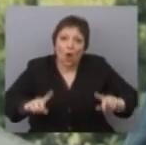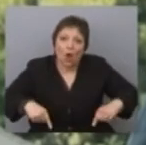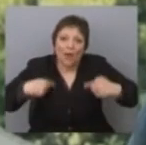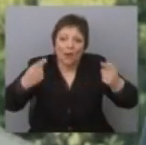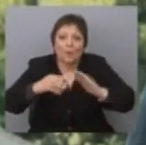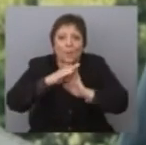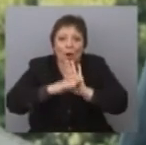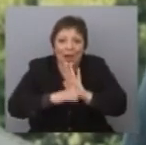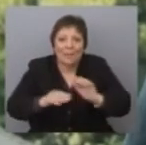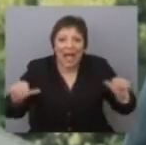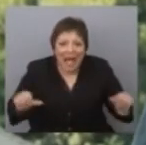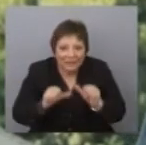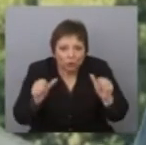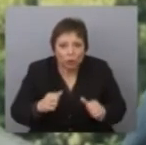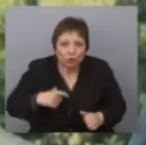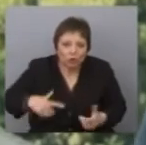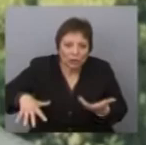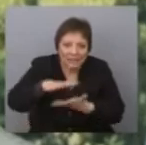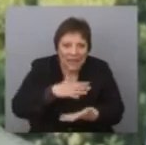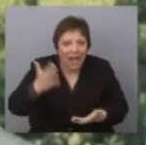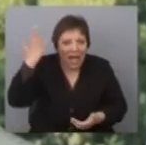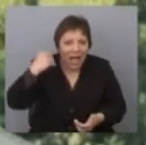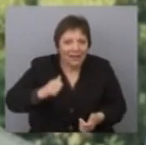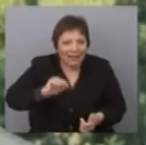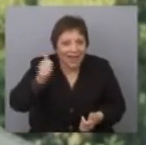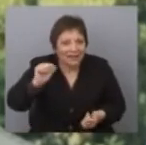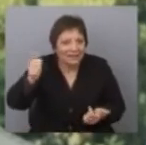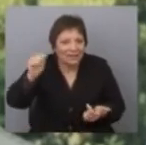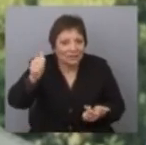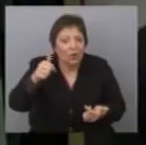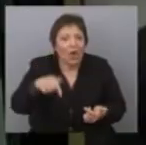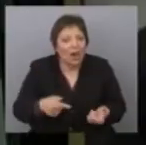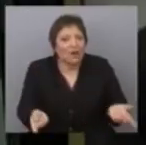programa de acciones sociales que tanto éxito les ha dado en los últimos años.